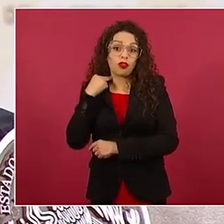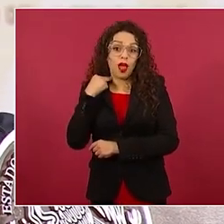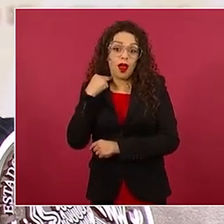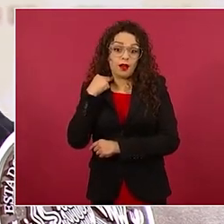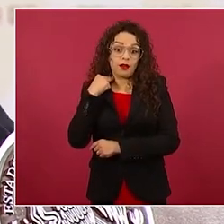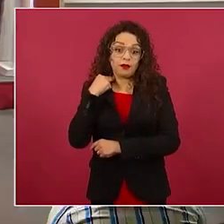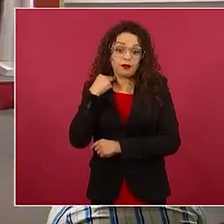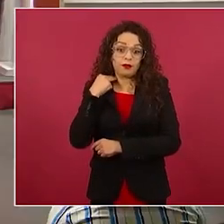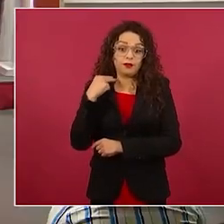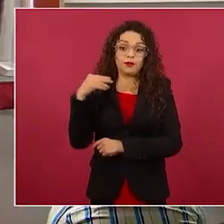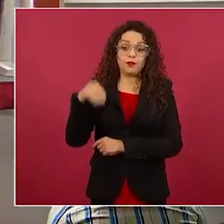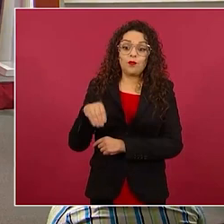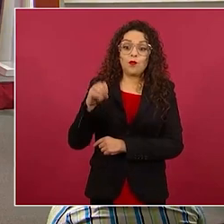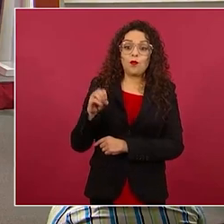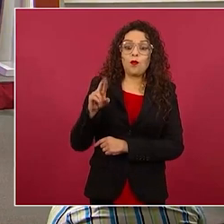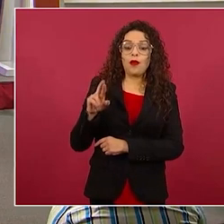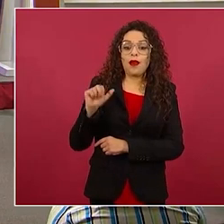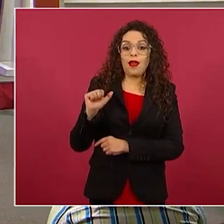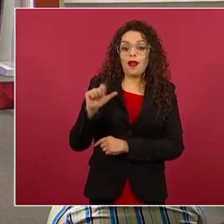Morales Lechuga.